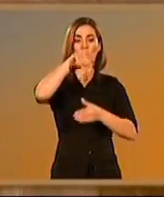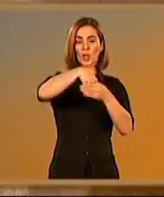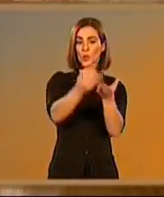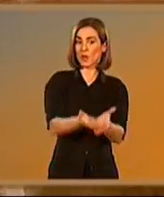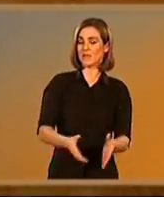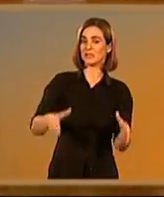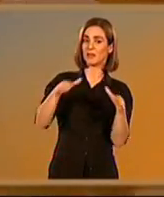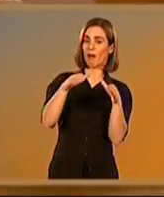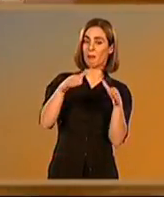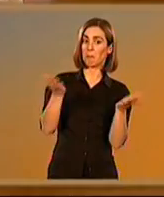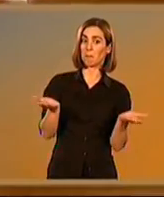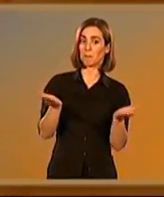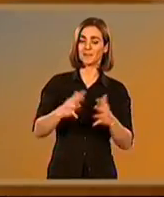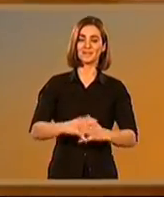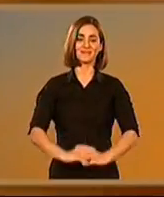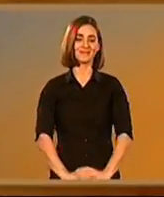dentro de una vasija.